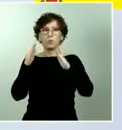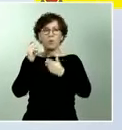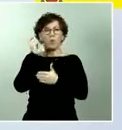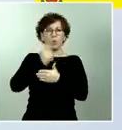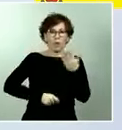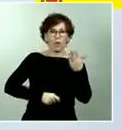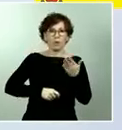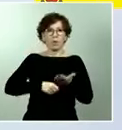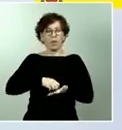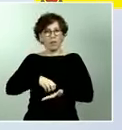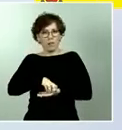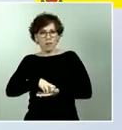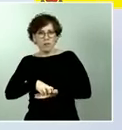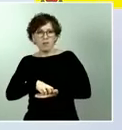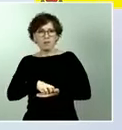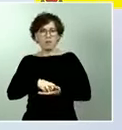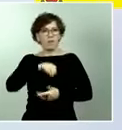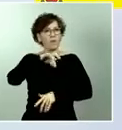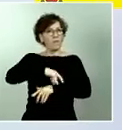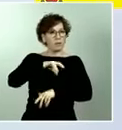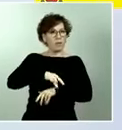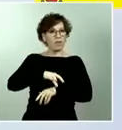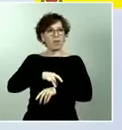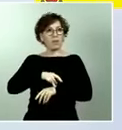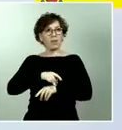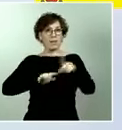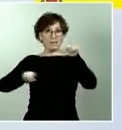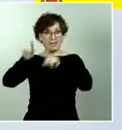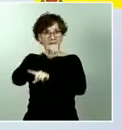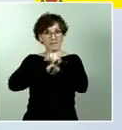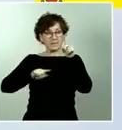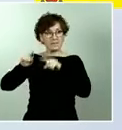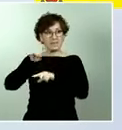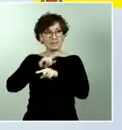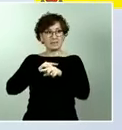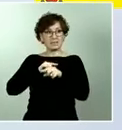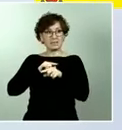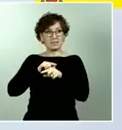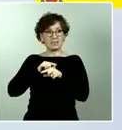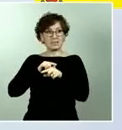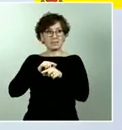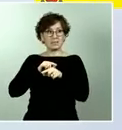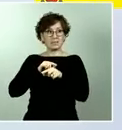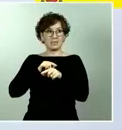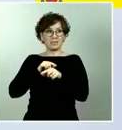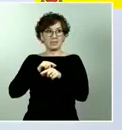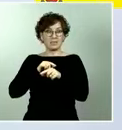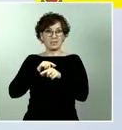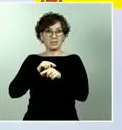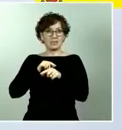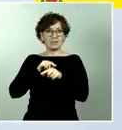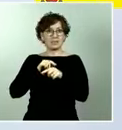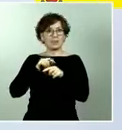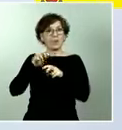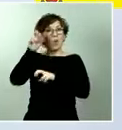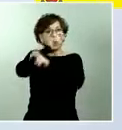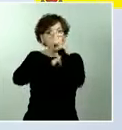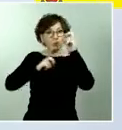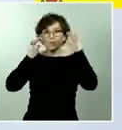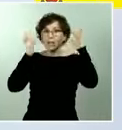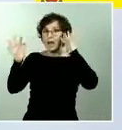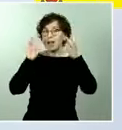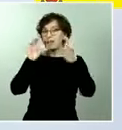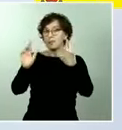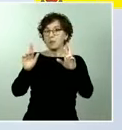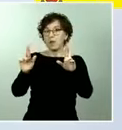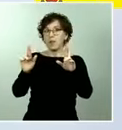alimentar la esperanza no debería constituir solo una opción. Debería ser también una